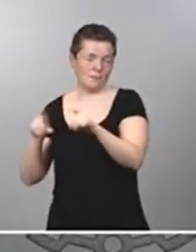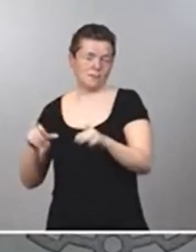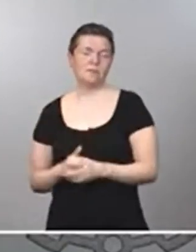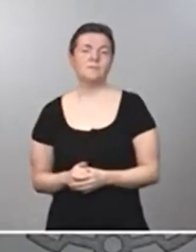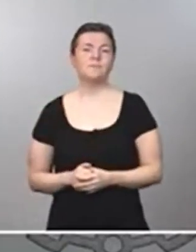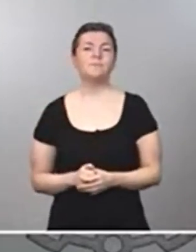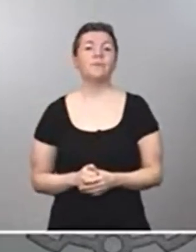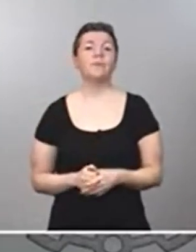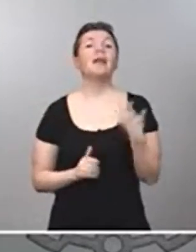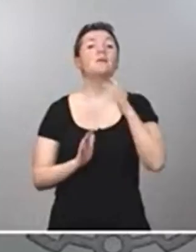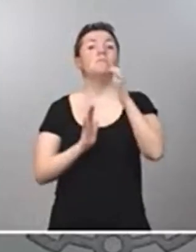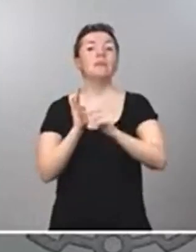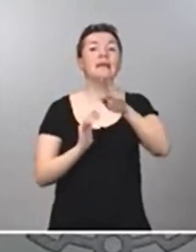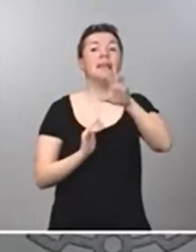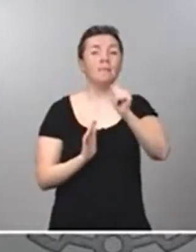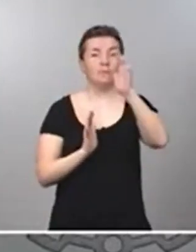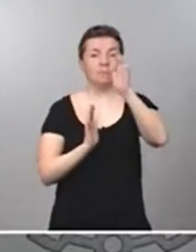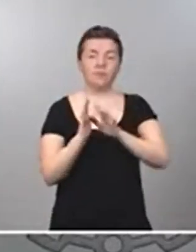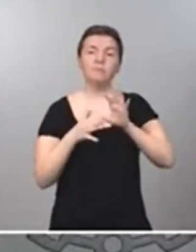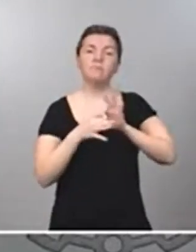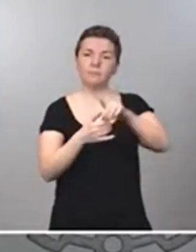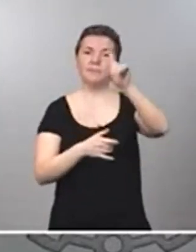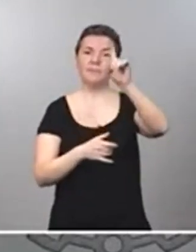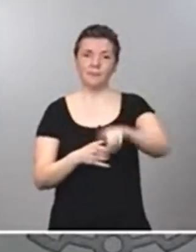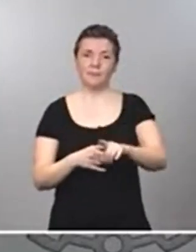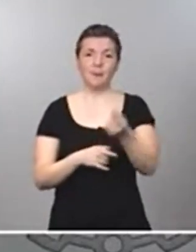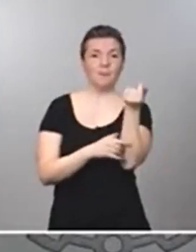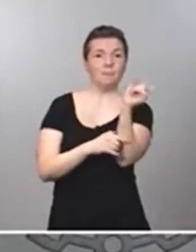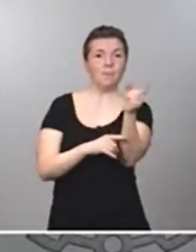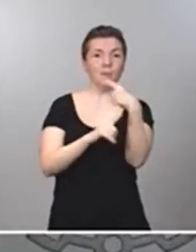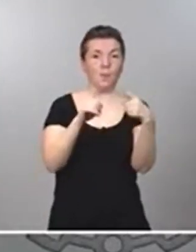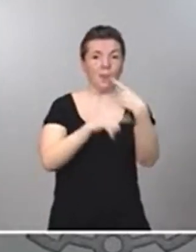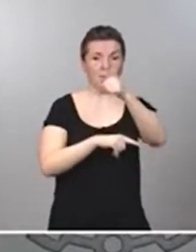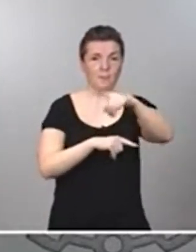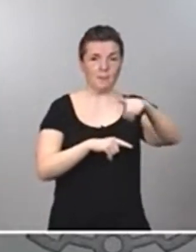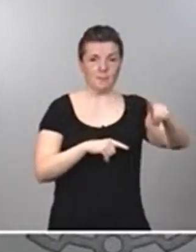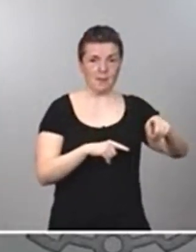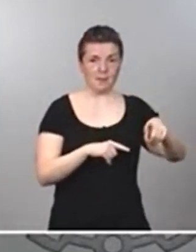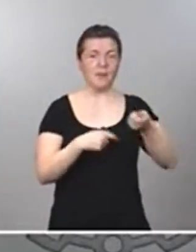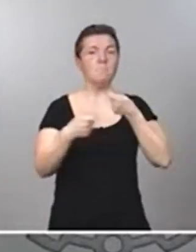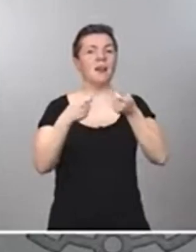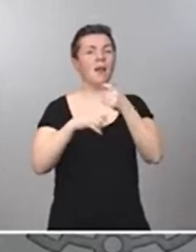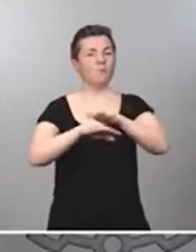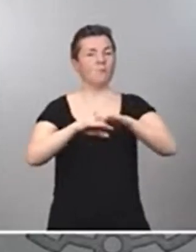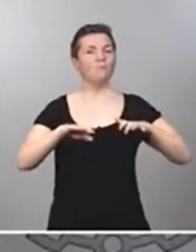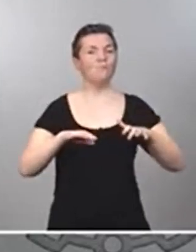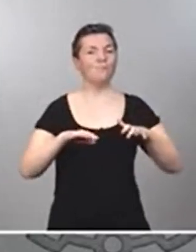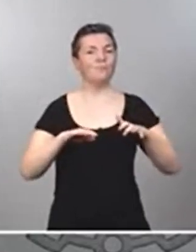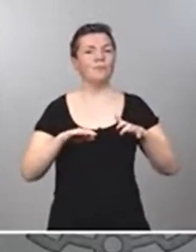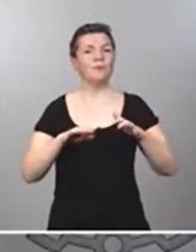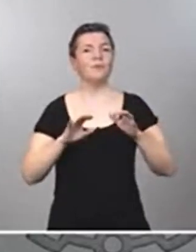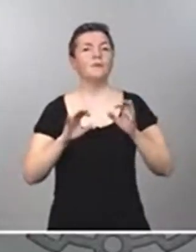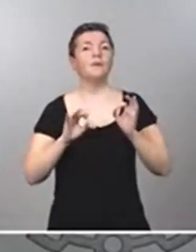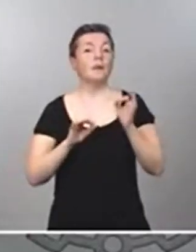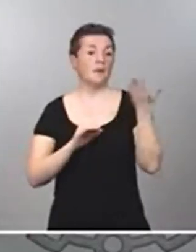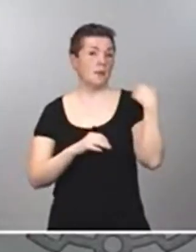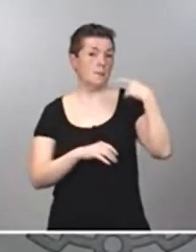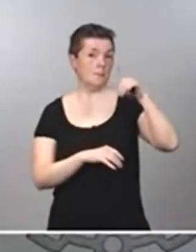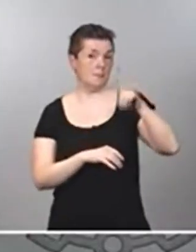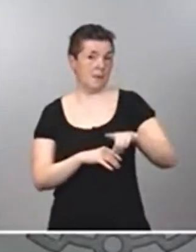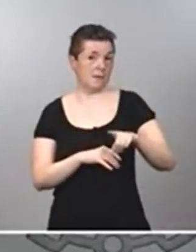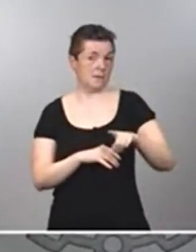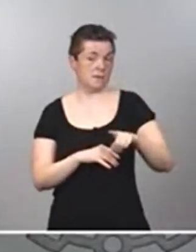rebaja del IVA está vinculada también al precio medio mensual que en el mercado mayorista del mes anterior al de la